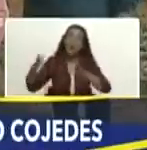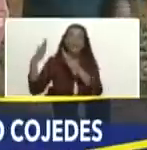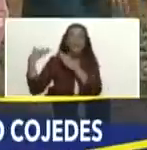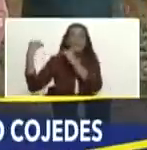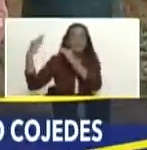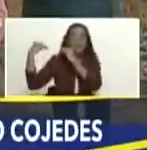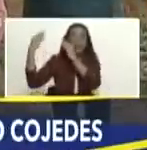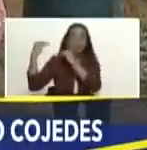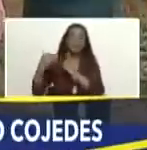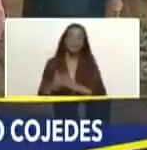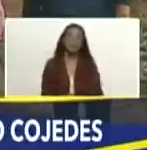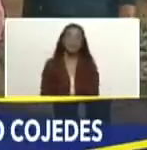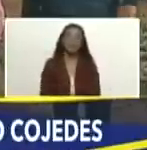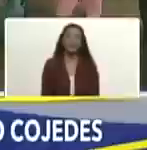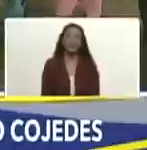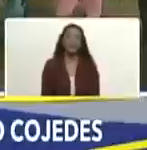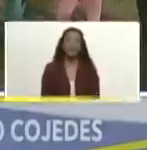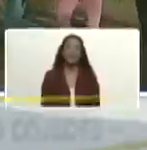esperanza